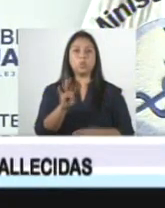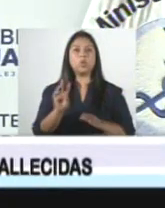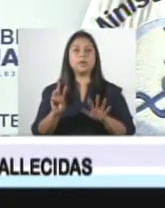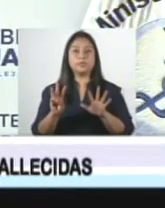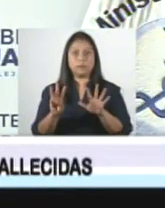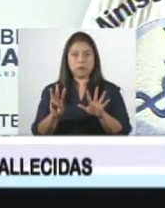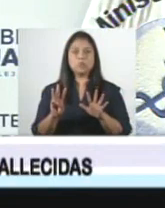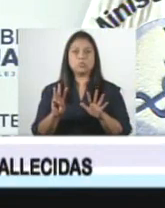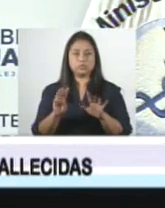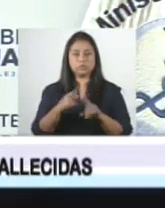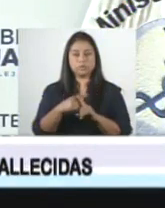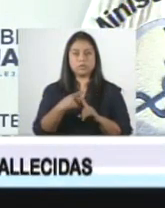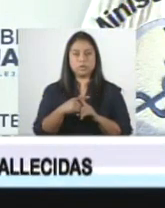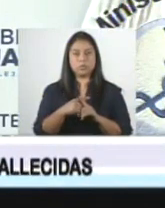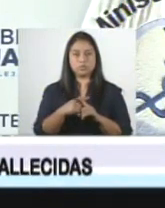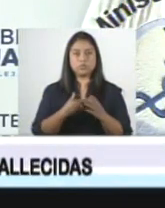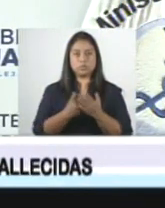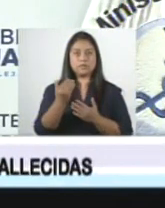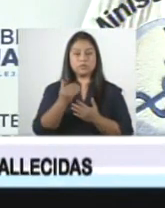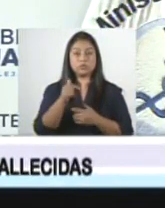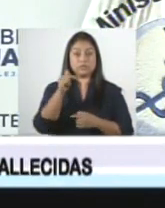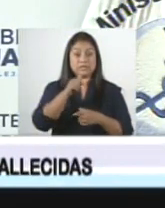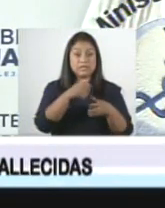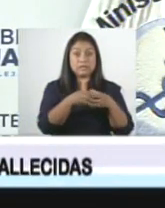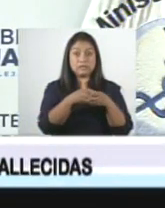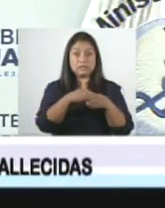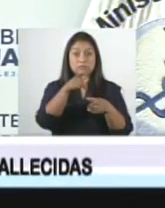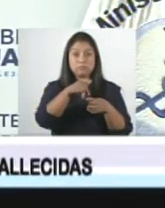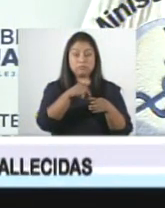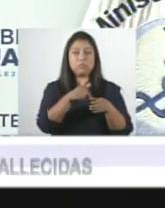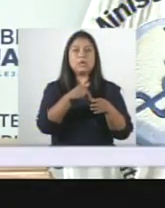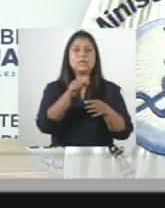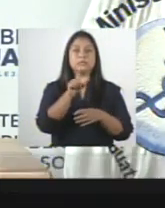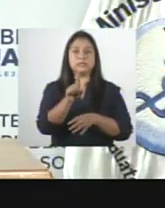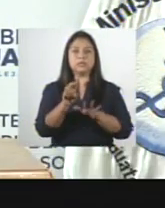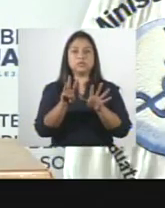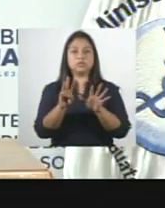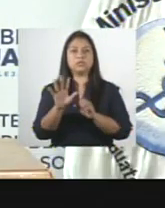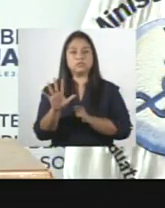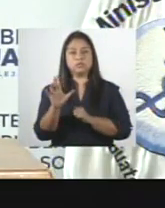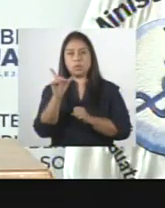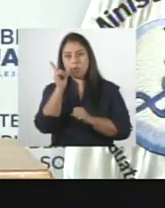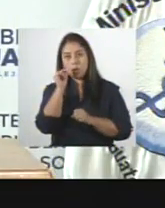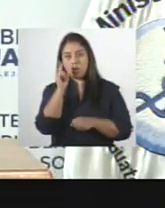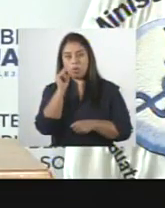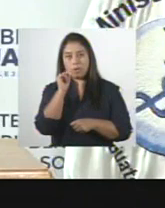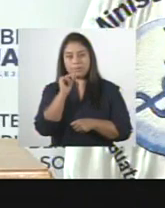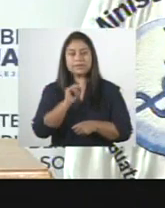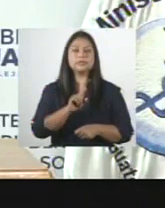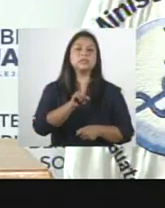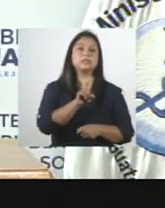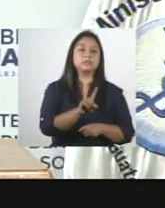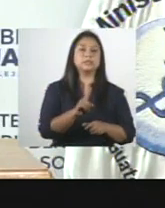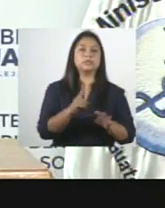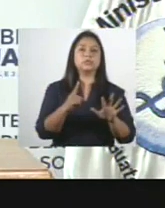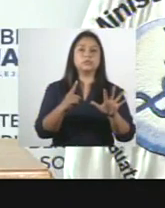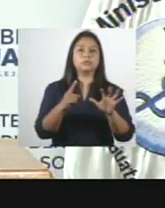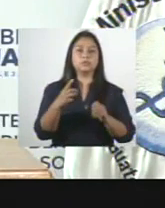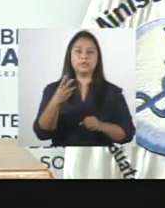348 casos positivos. De estos, 185 son masculinos y